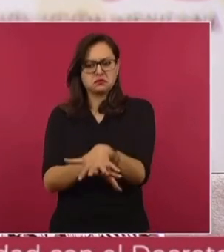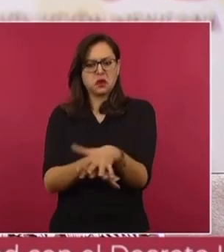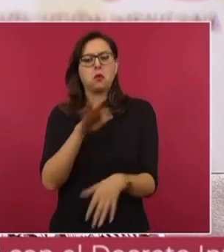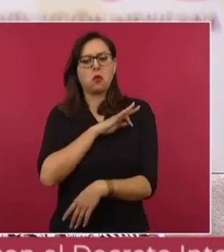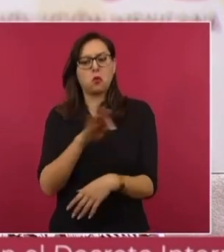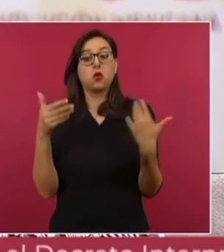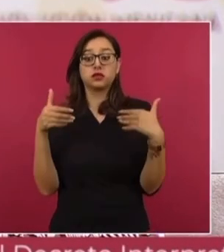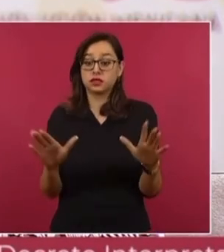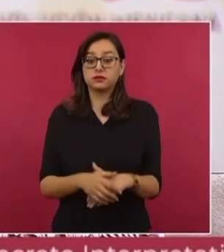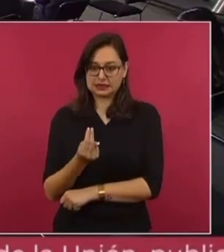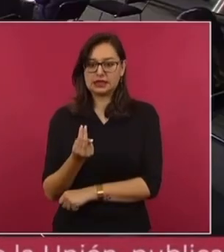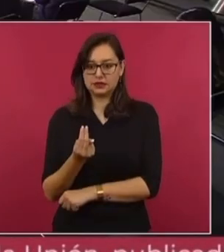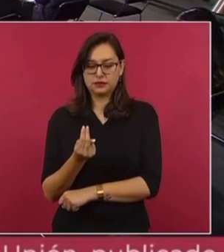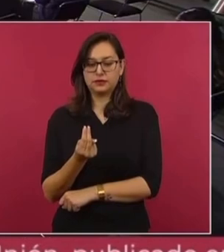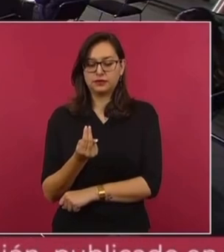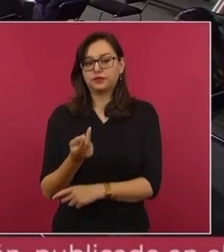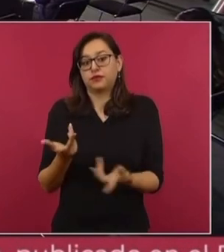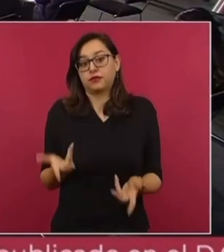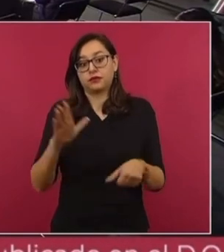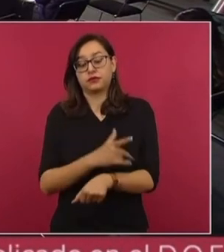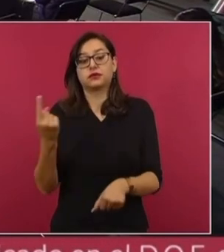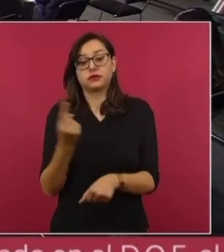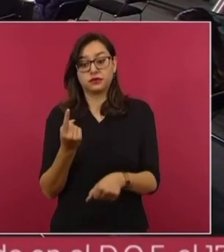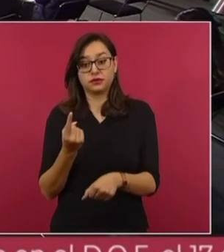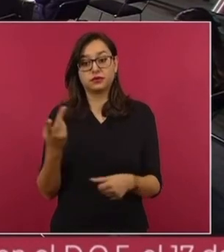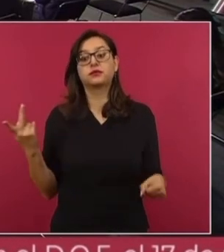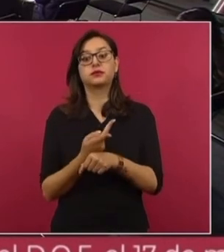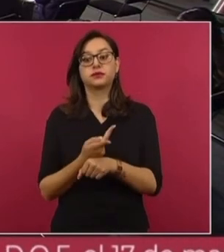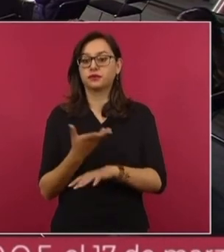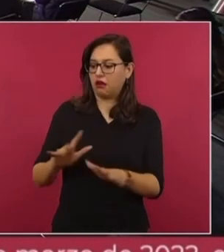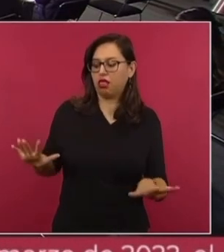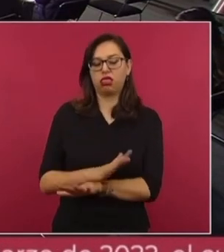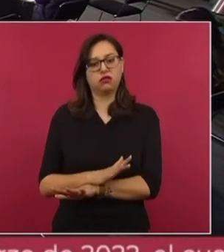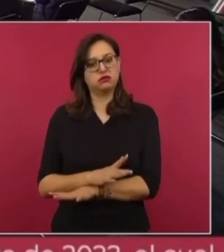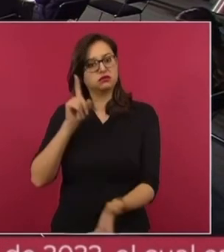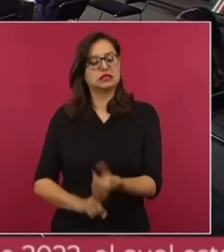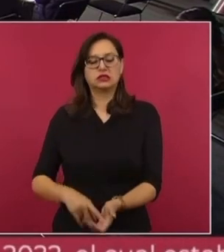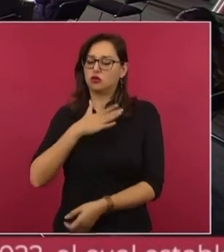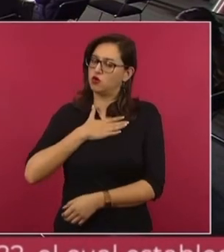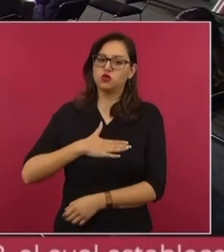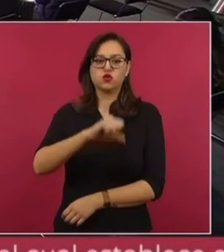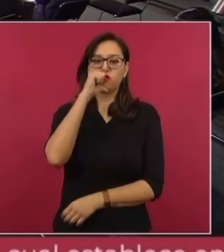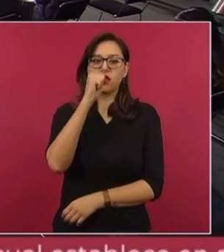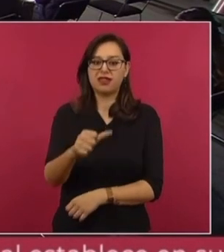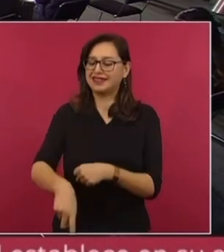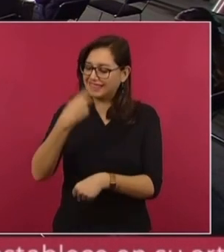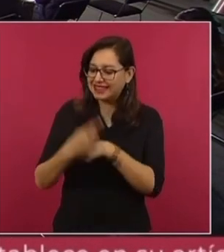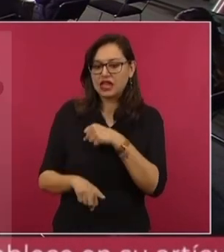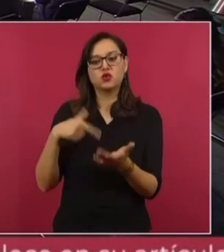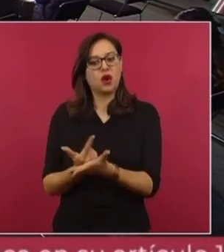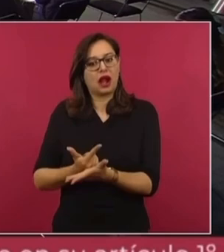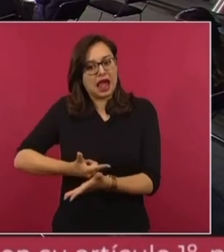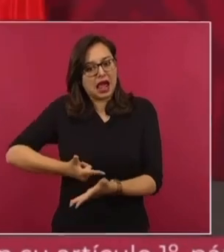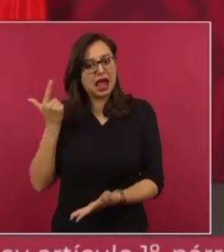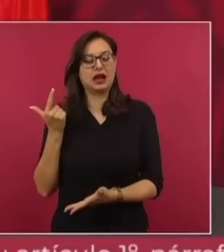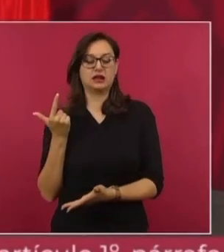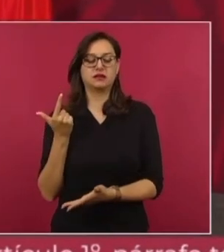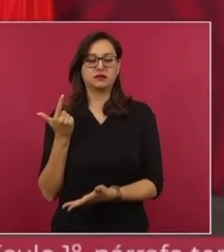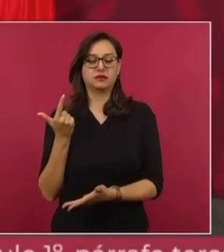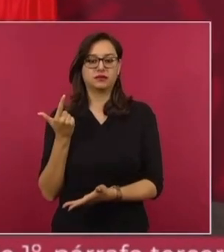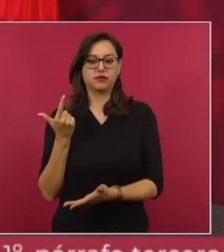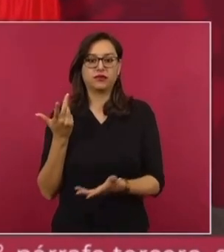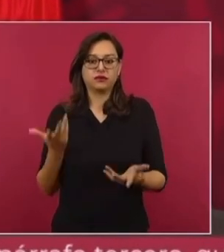es reponer un procedimiento injusto, reparar un daño que se ocasionó